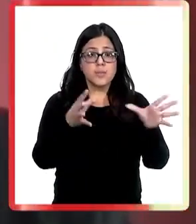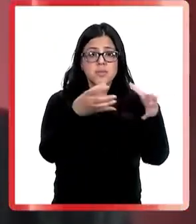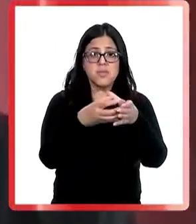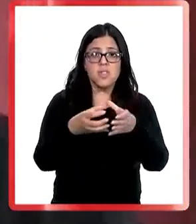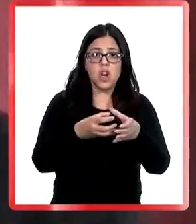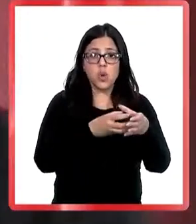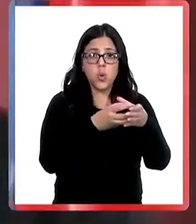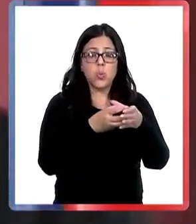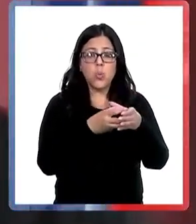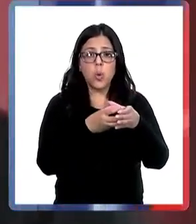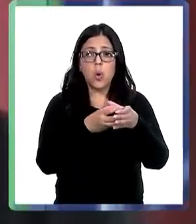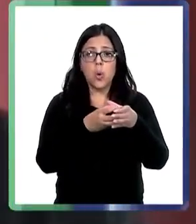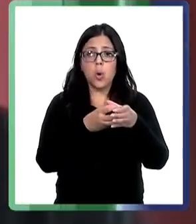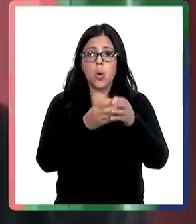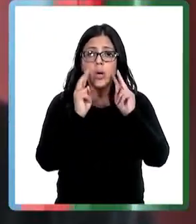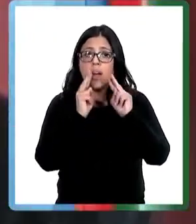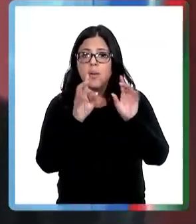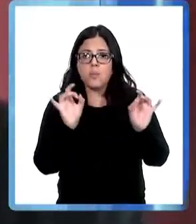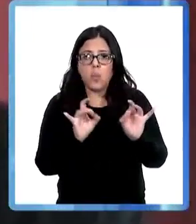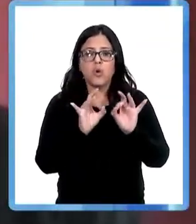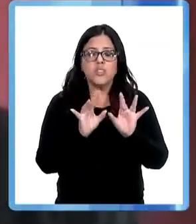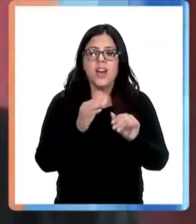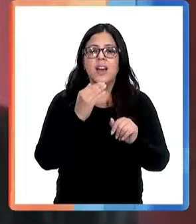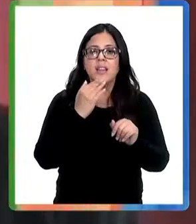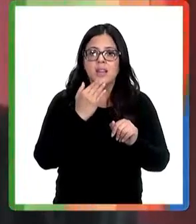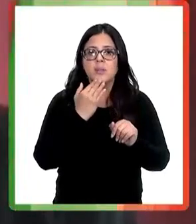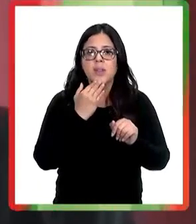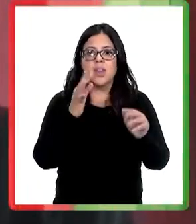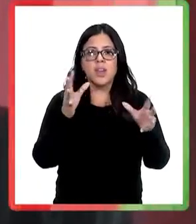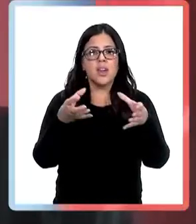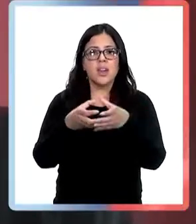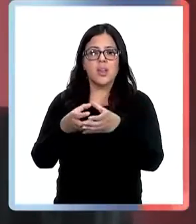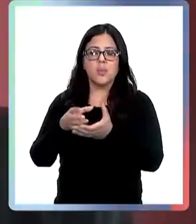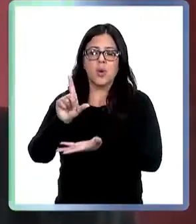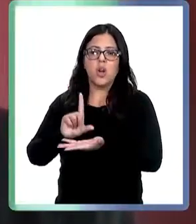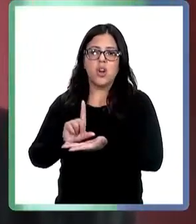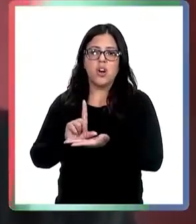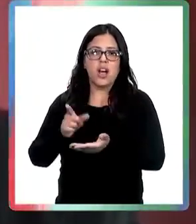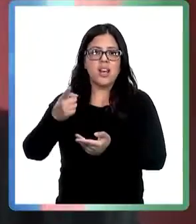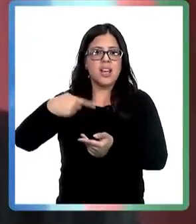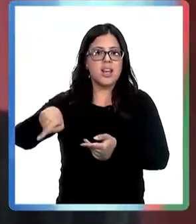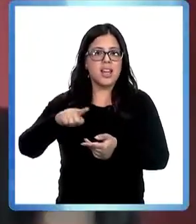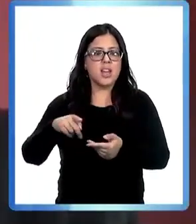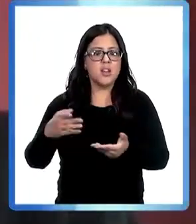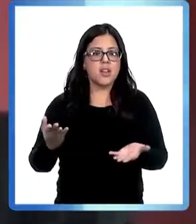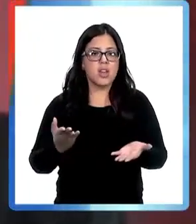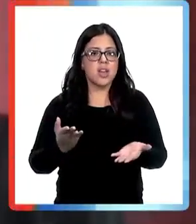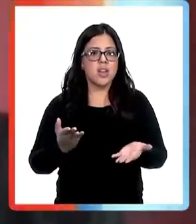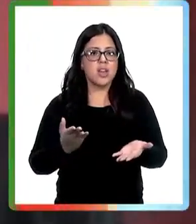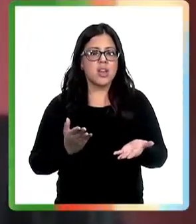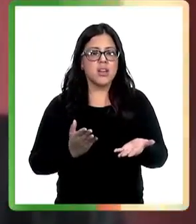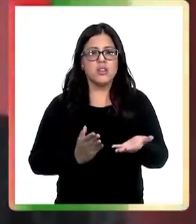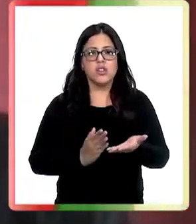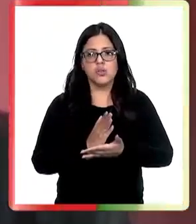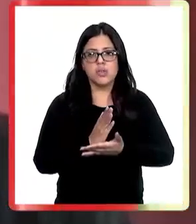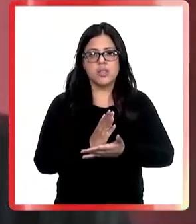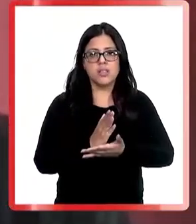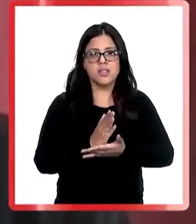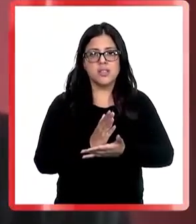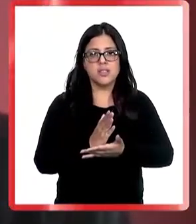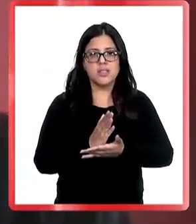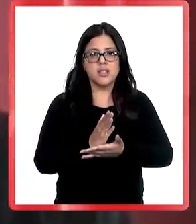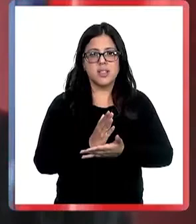locales que inauguran su, digamos, su acción a través de estos hechos que son tan